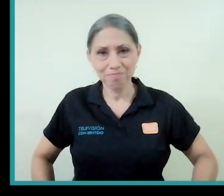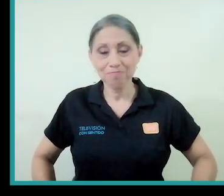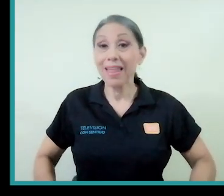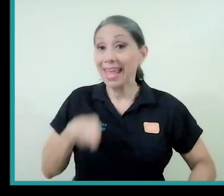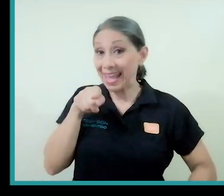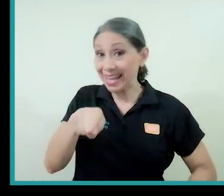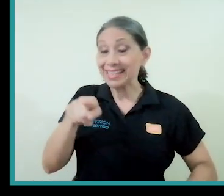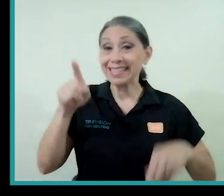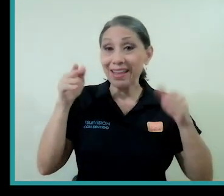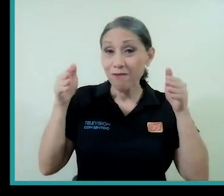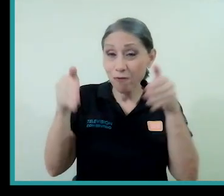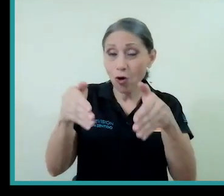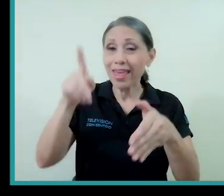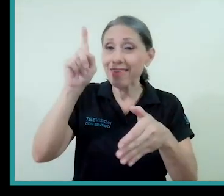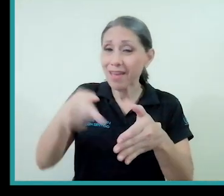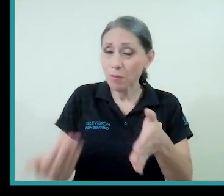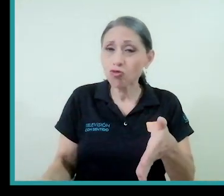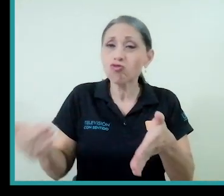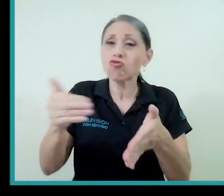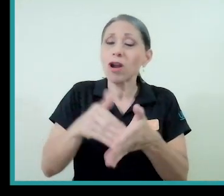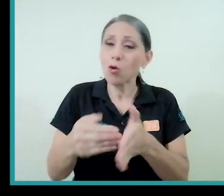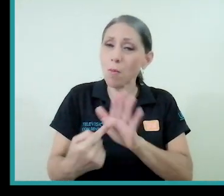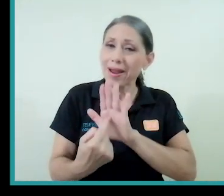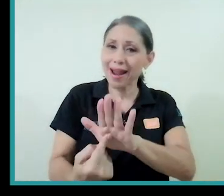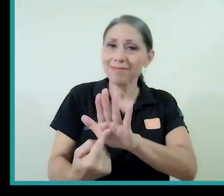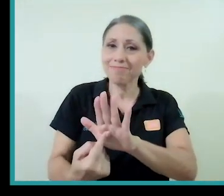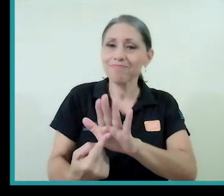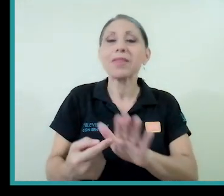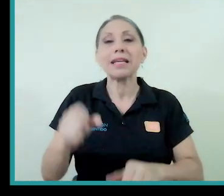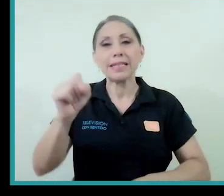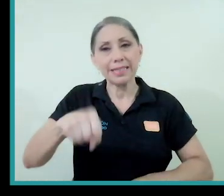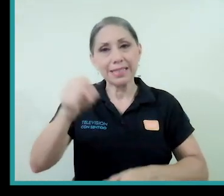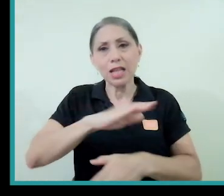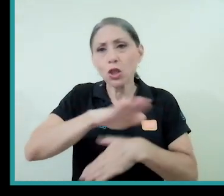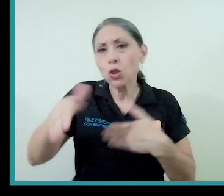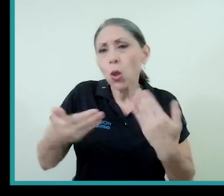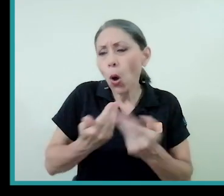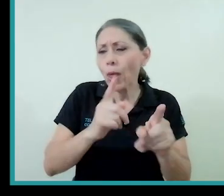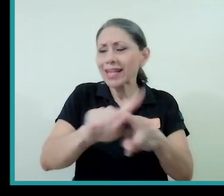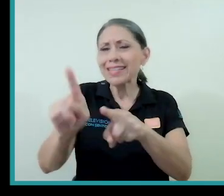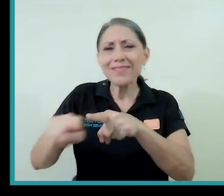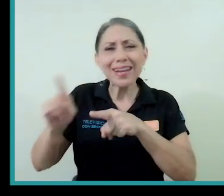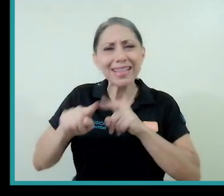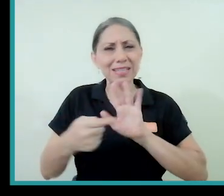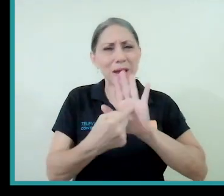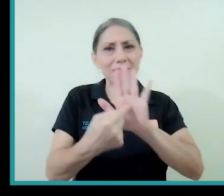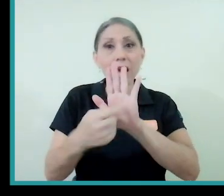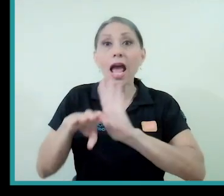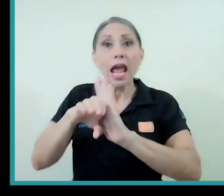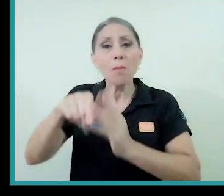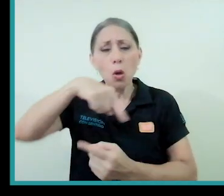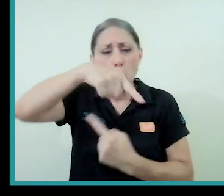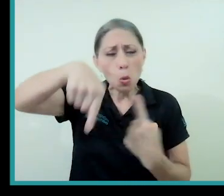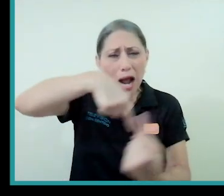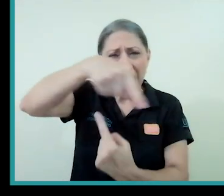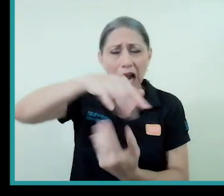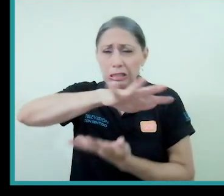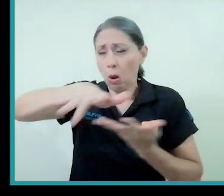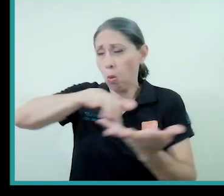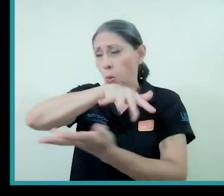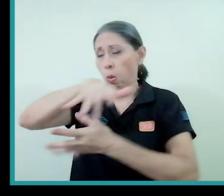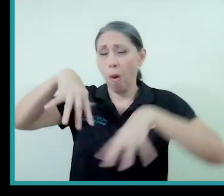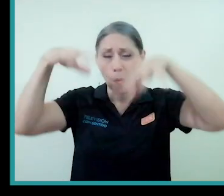enfoque que debiéramos recuperar. Es decir, efectivamente, todas estas manifestaciones, los mismos huracanes, los deslizamientos,